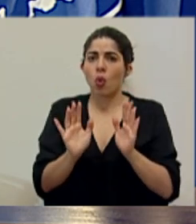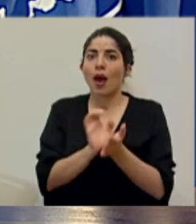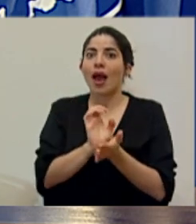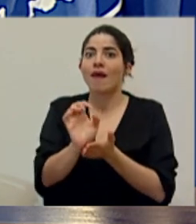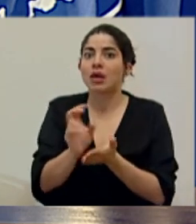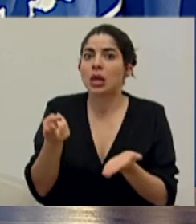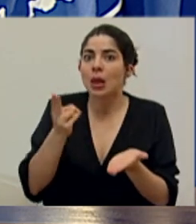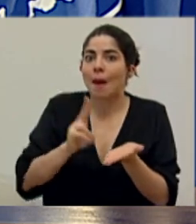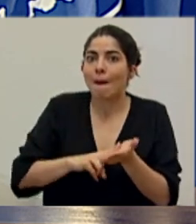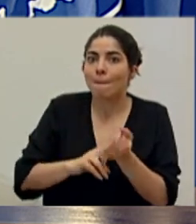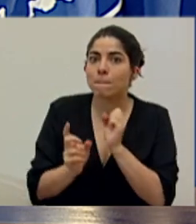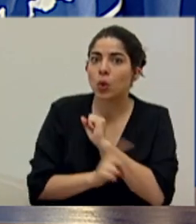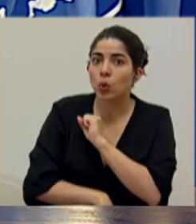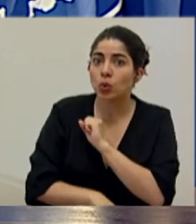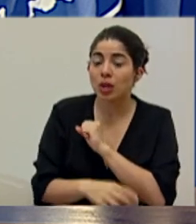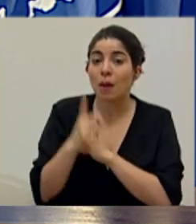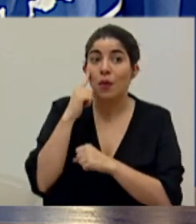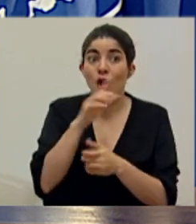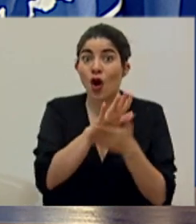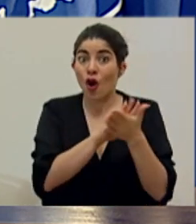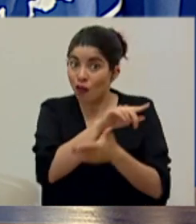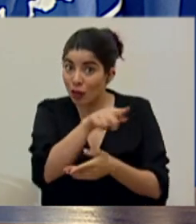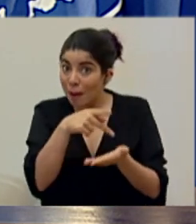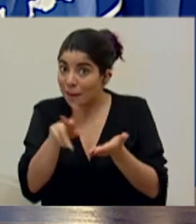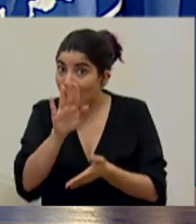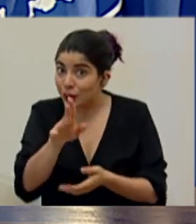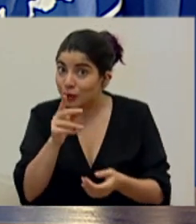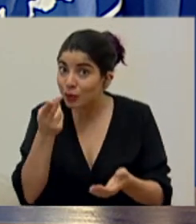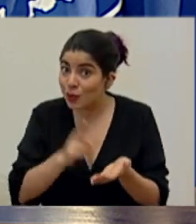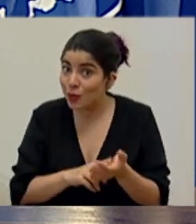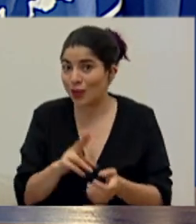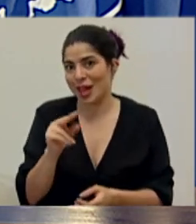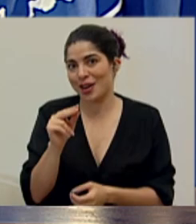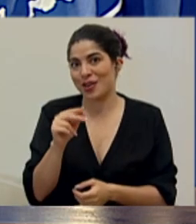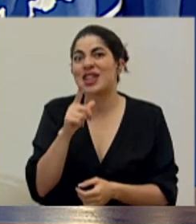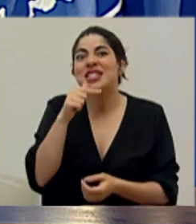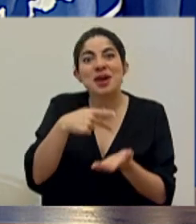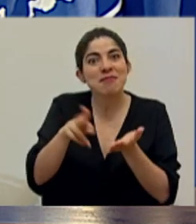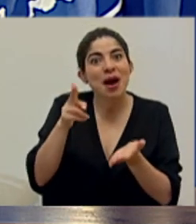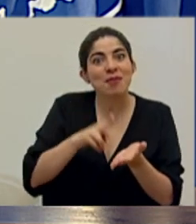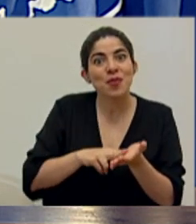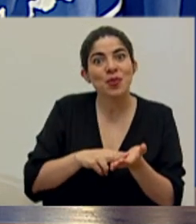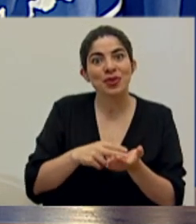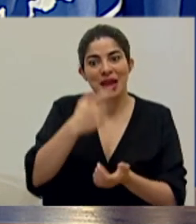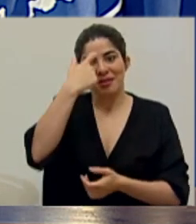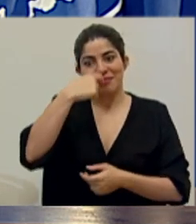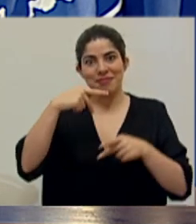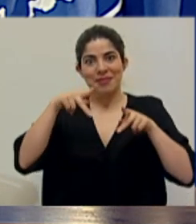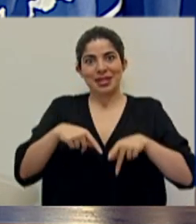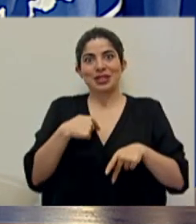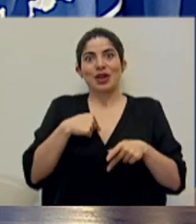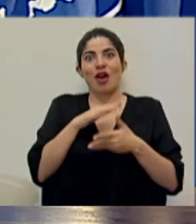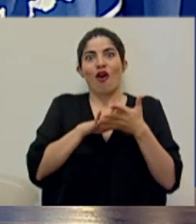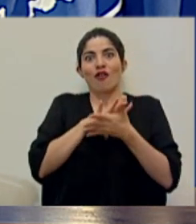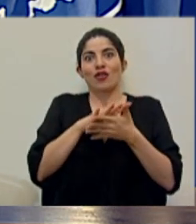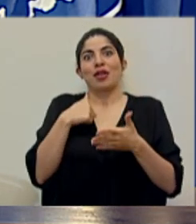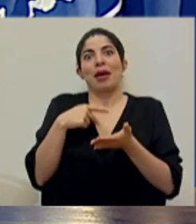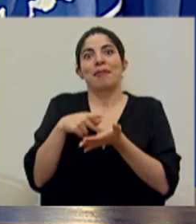multas, porque nadie de los que los confunde va a pagar la multa. El que termina pagando la multa es la persona a la cual confunden.